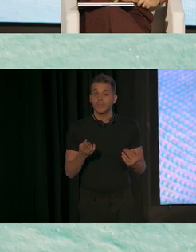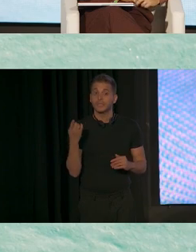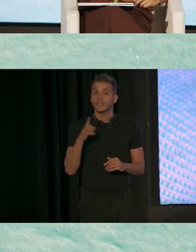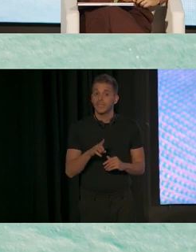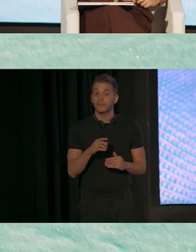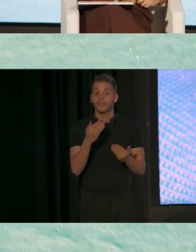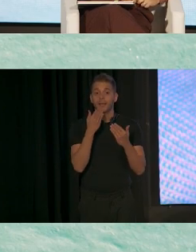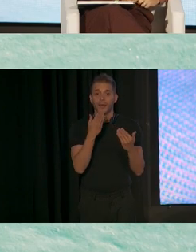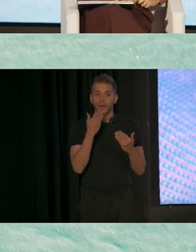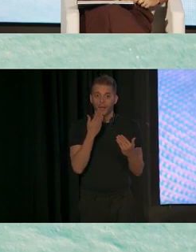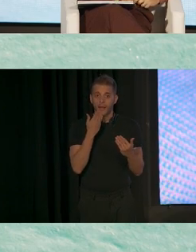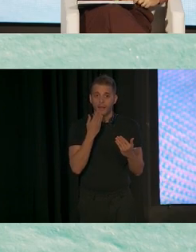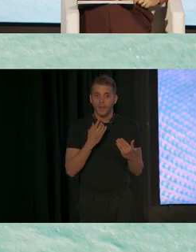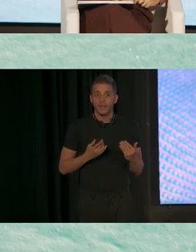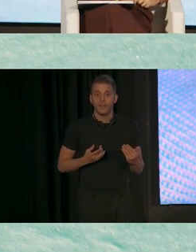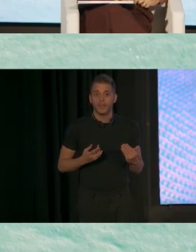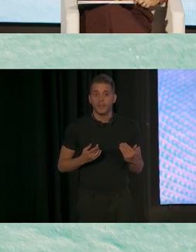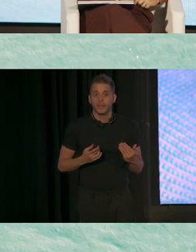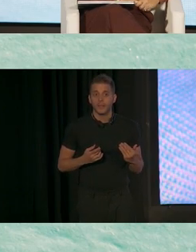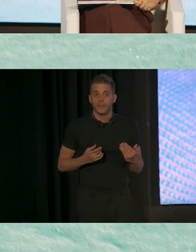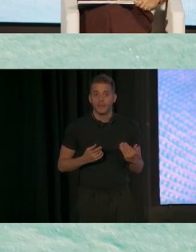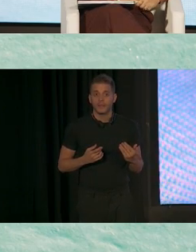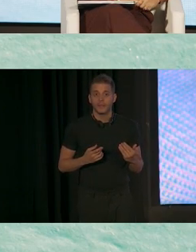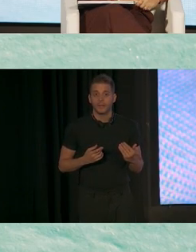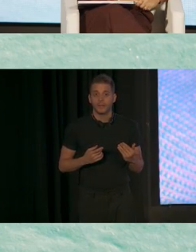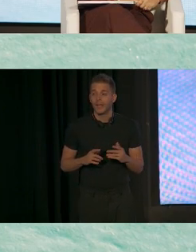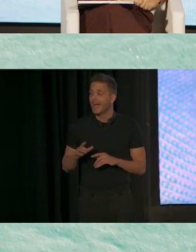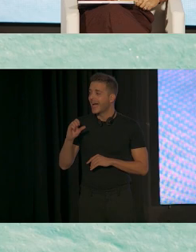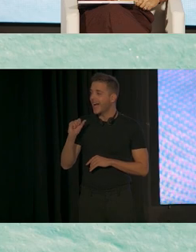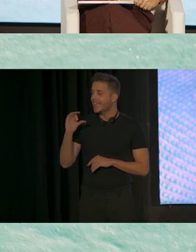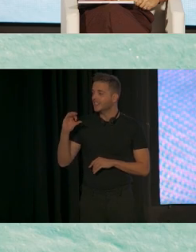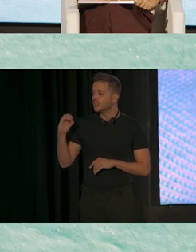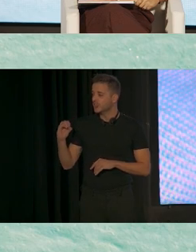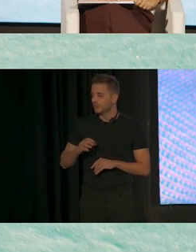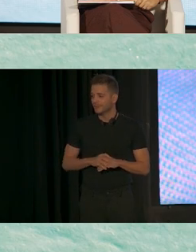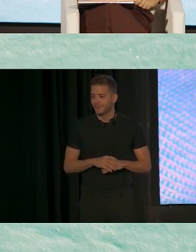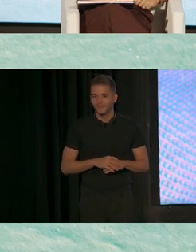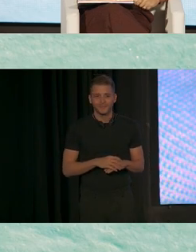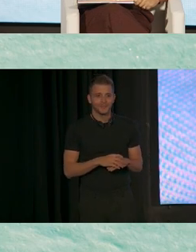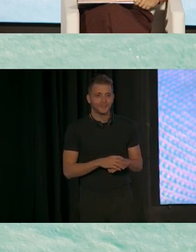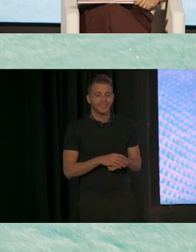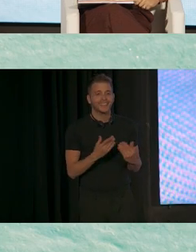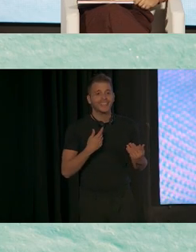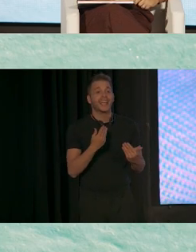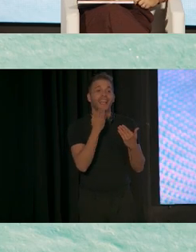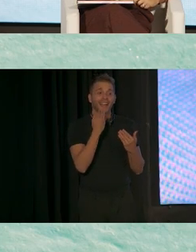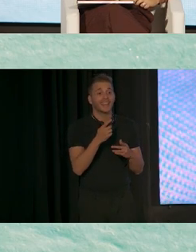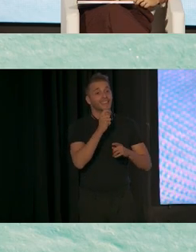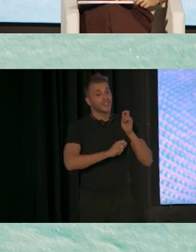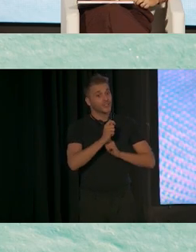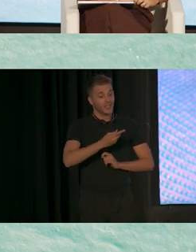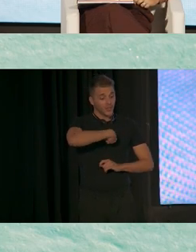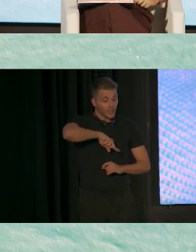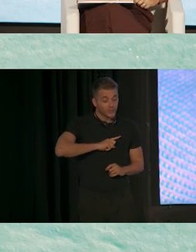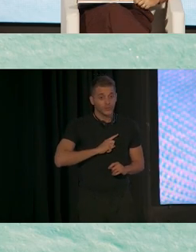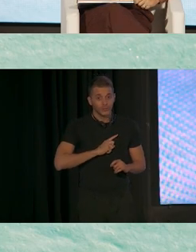asociaciones con el Estado,